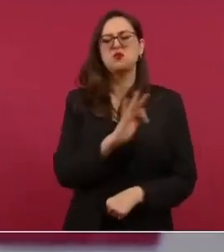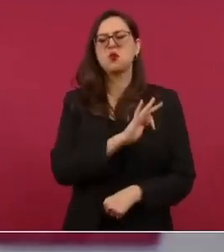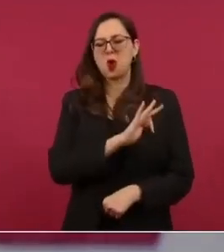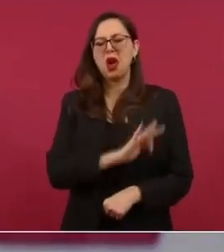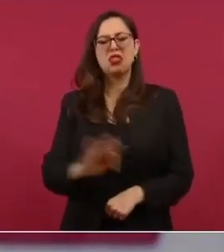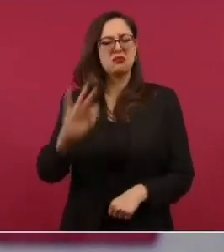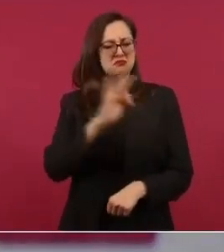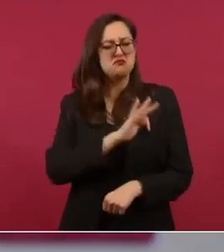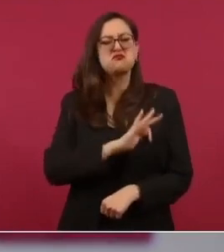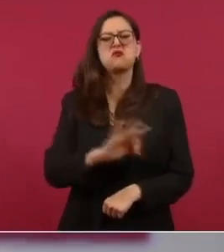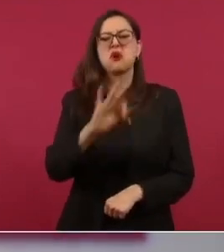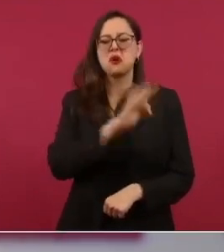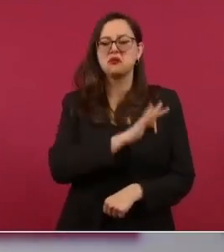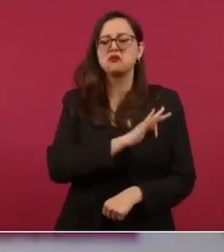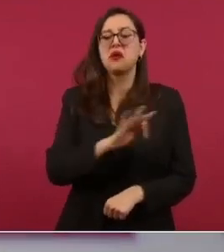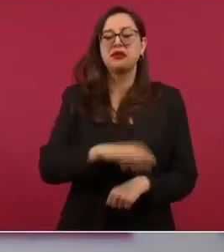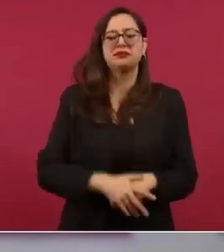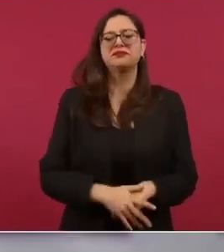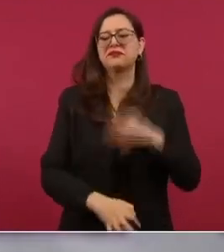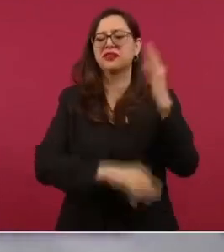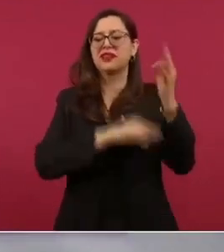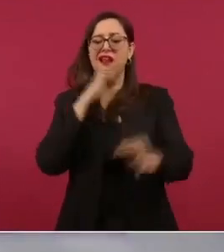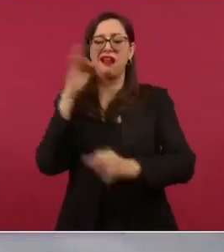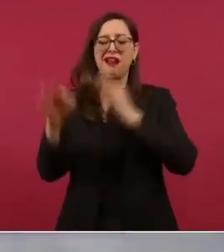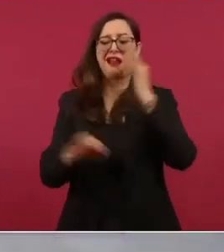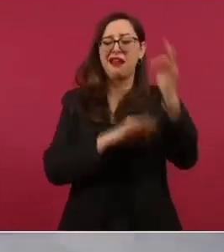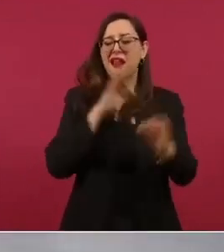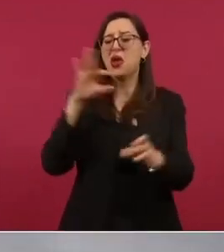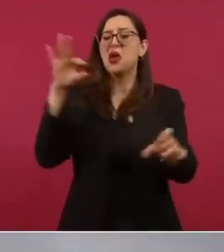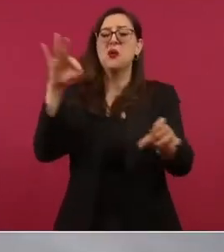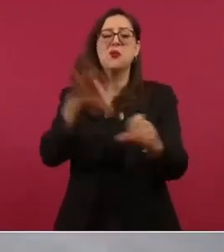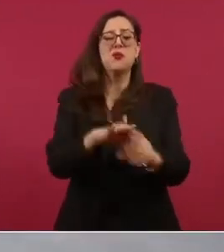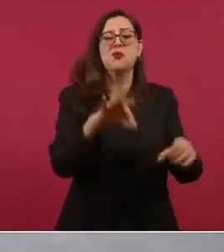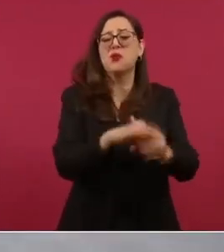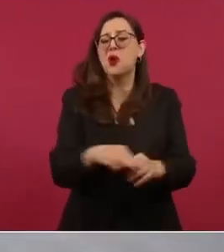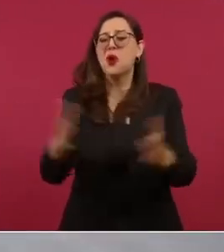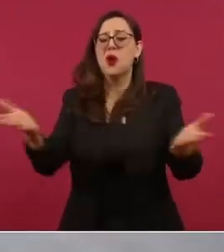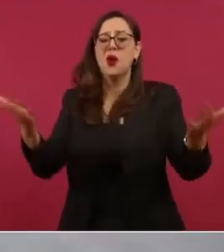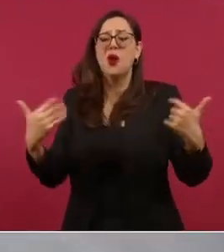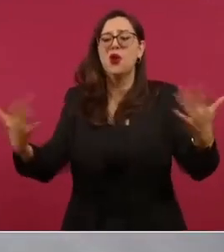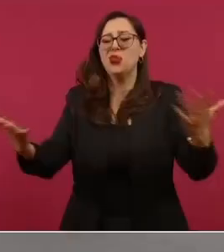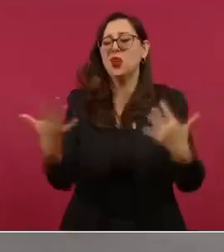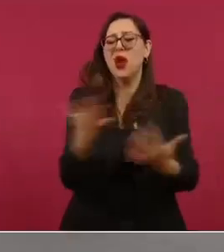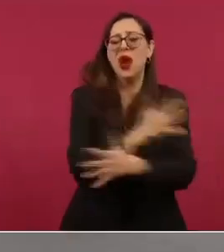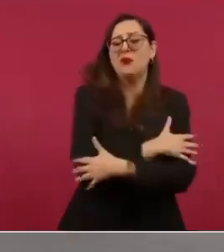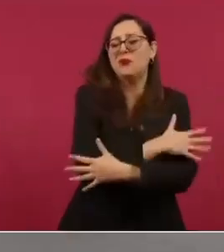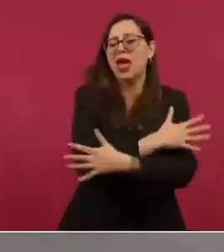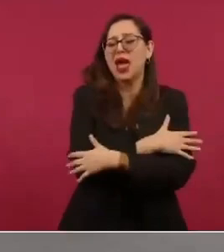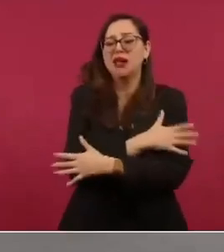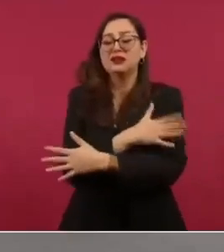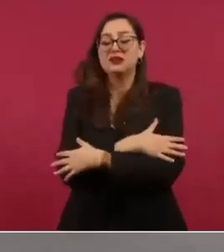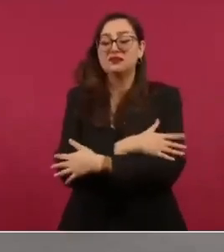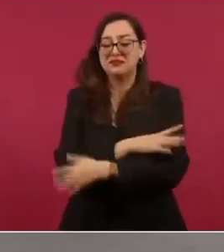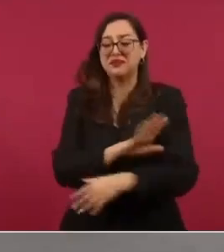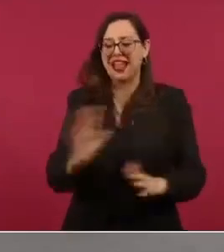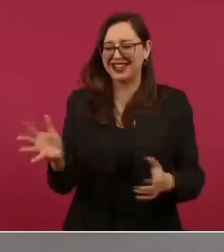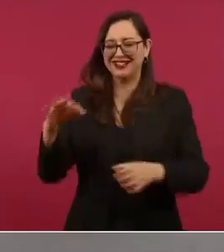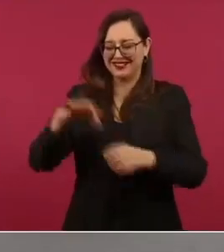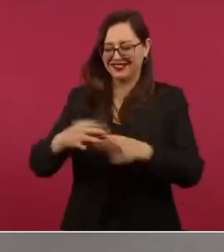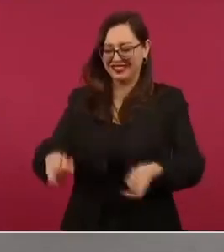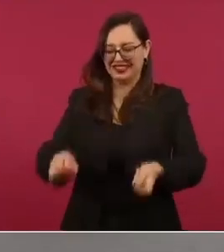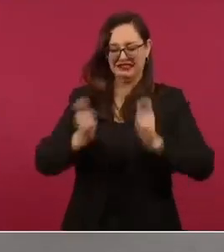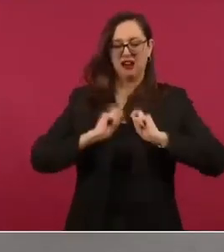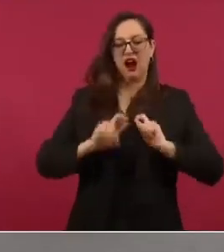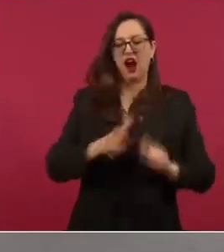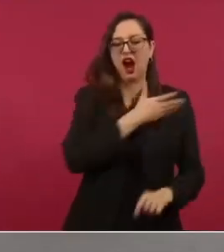ir en campaña a pedir votos abrazar a la gente y luego llegar al cargo